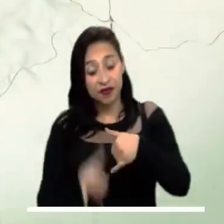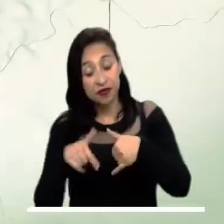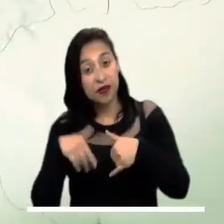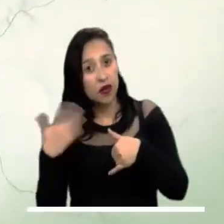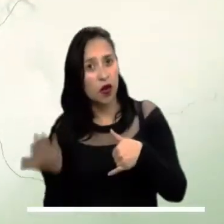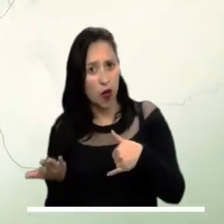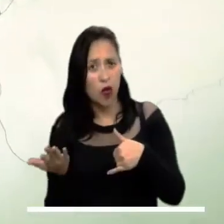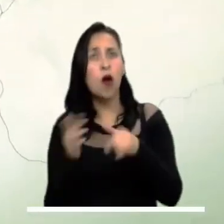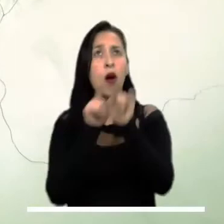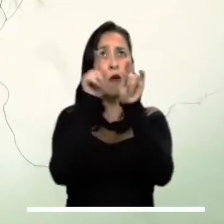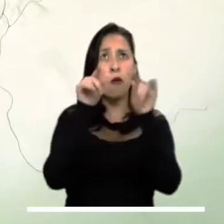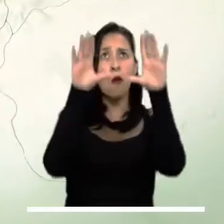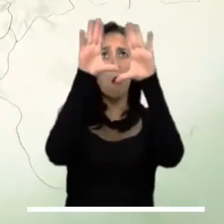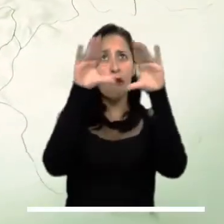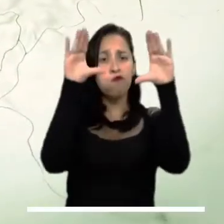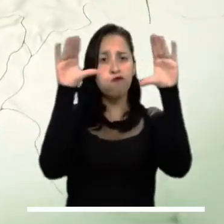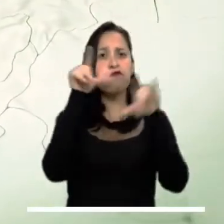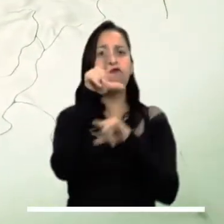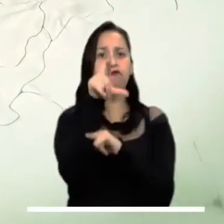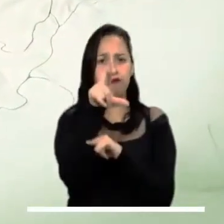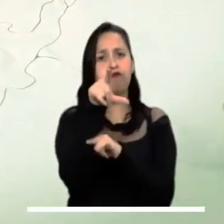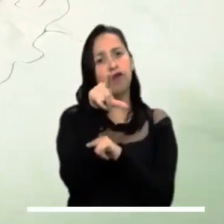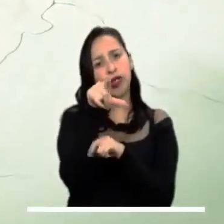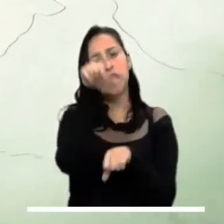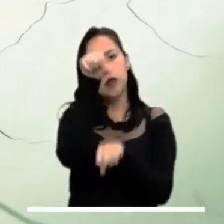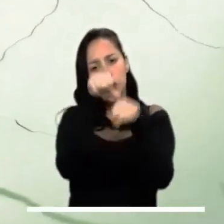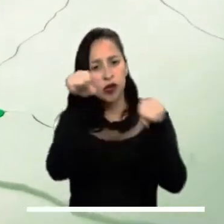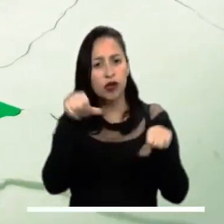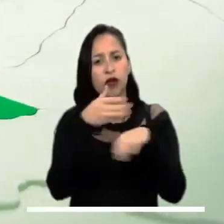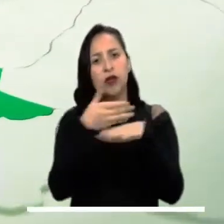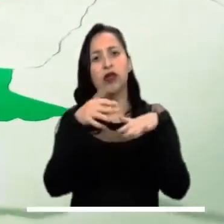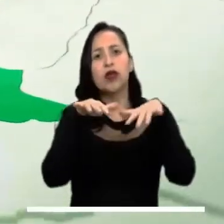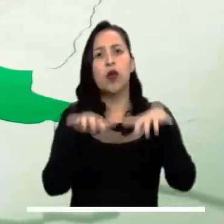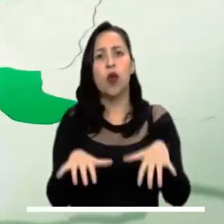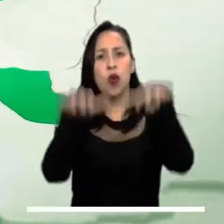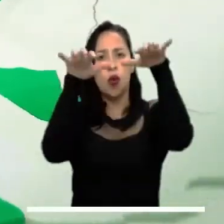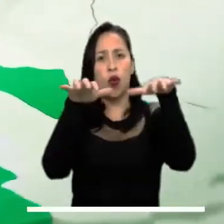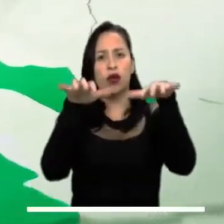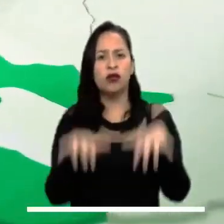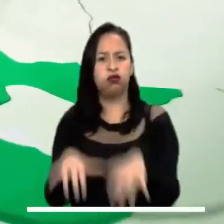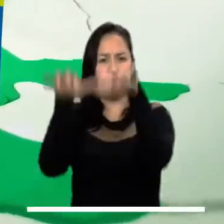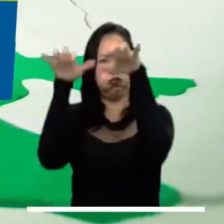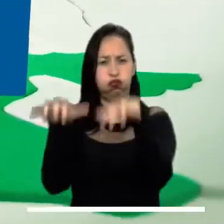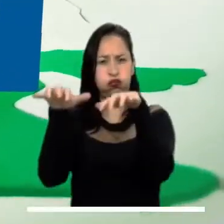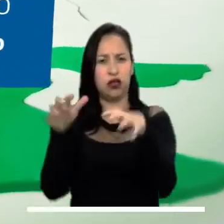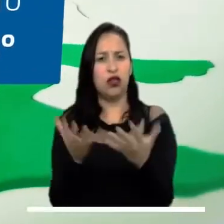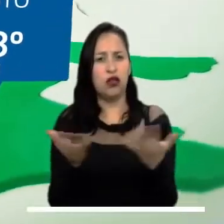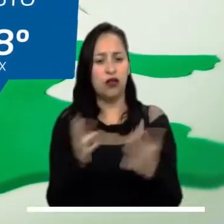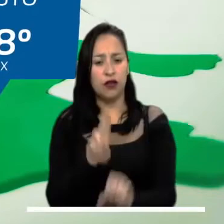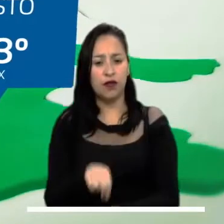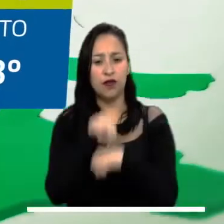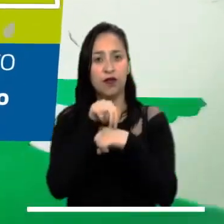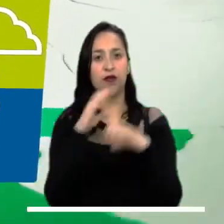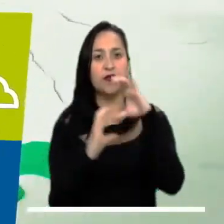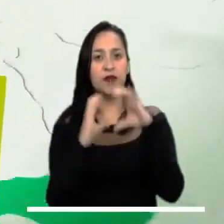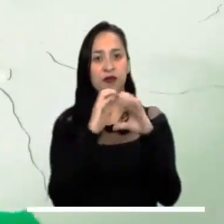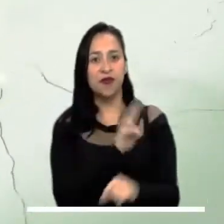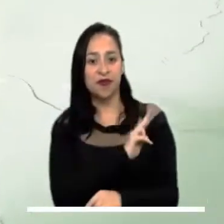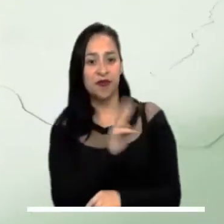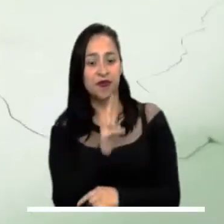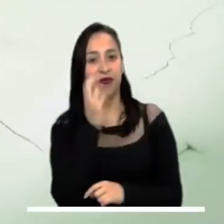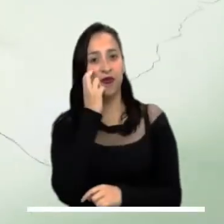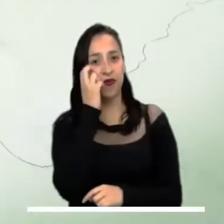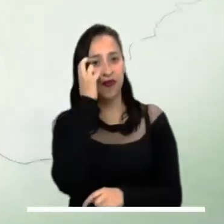La región pacífica verá sus cielos encapotados y, por lo tanto, es posible que lluvias de variada intensidad caigan en Nariño,